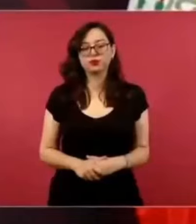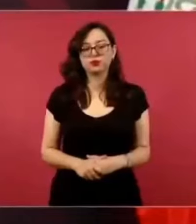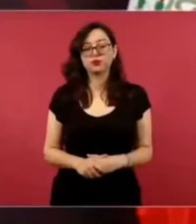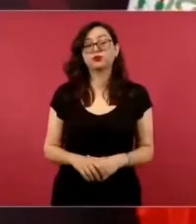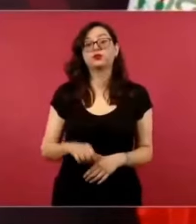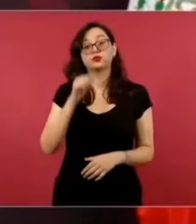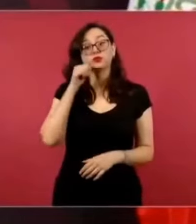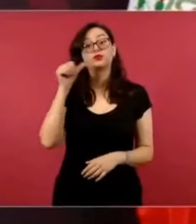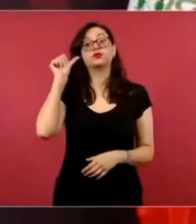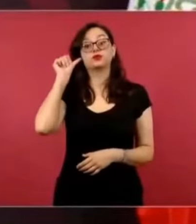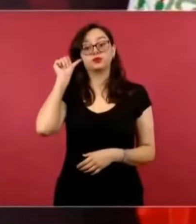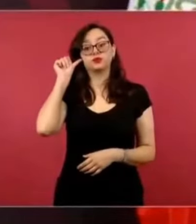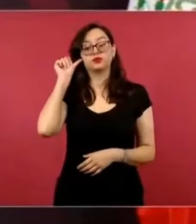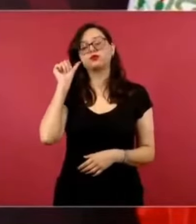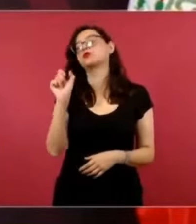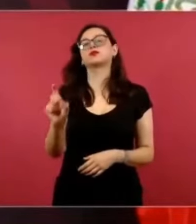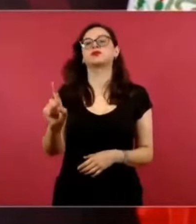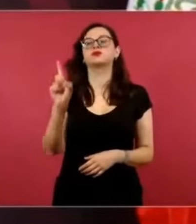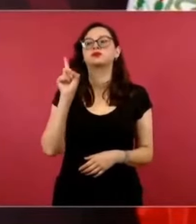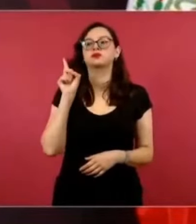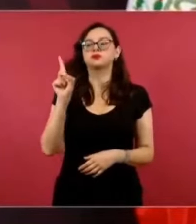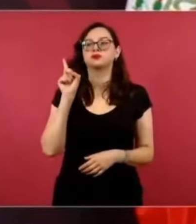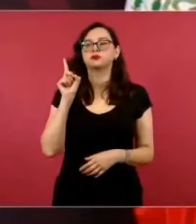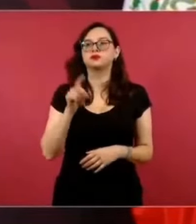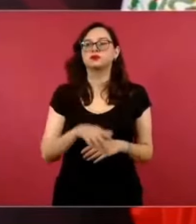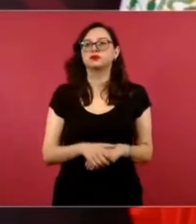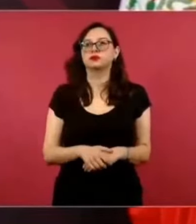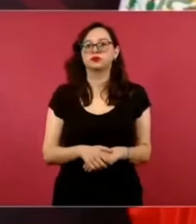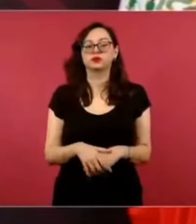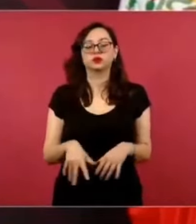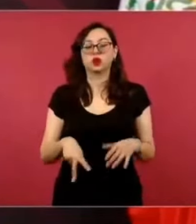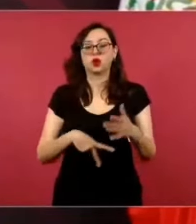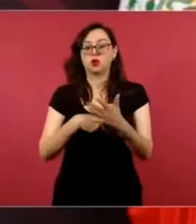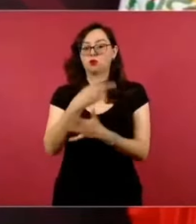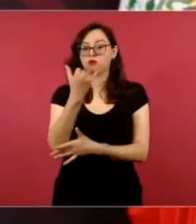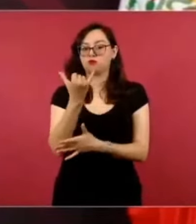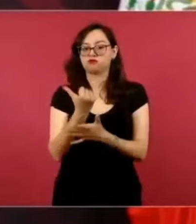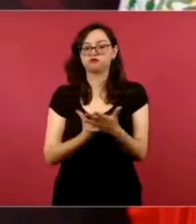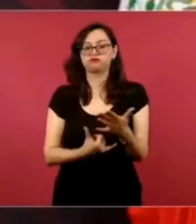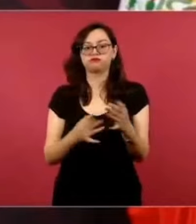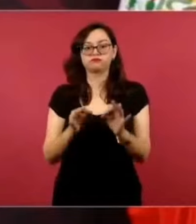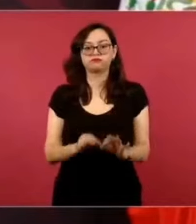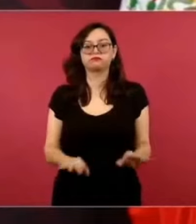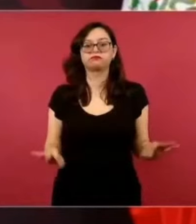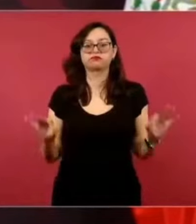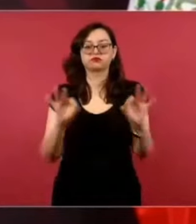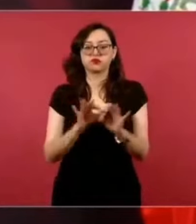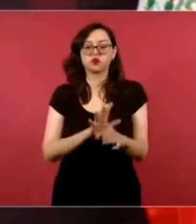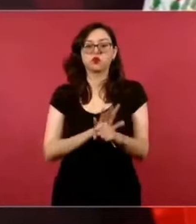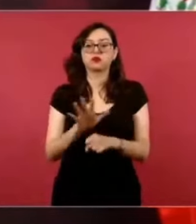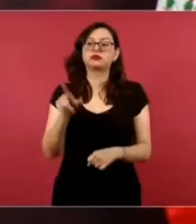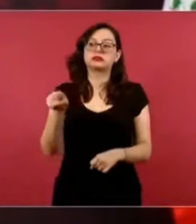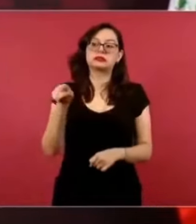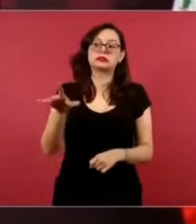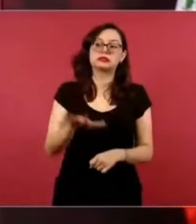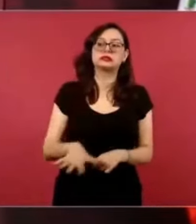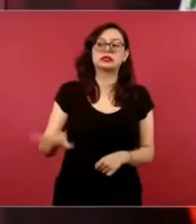un proyecto muy importante que se llama Agua Saludable para la Laguna.